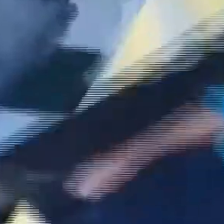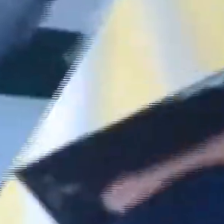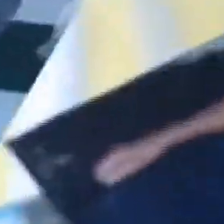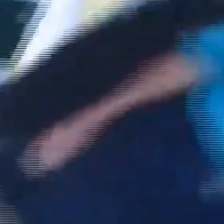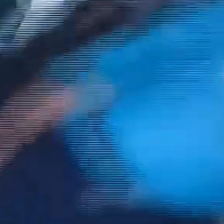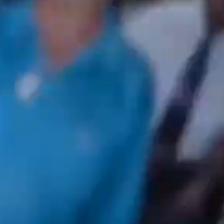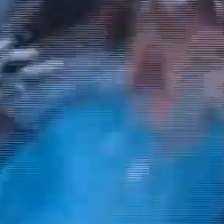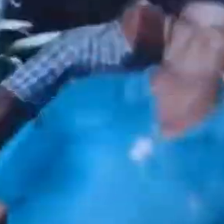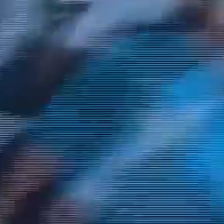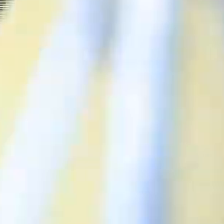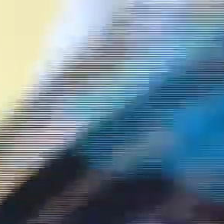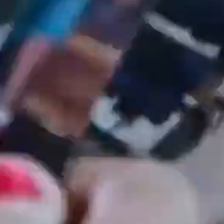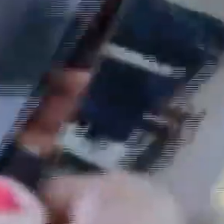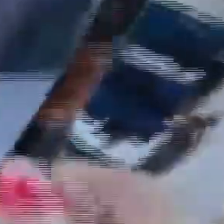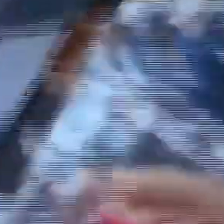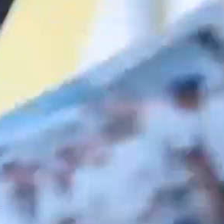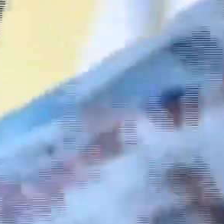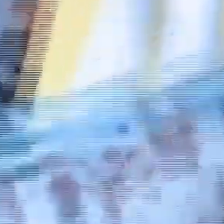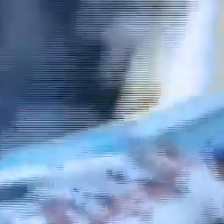Gracias por